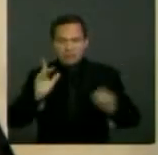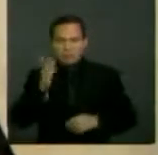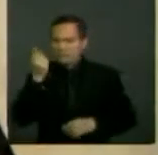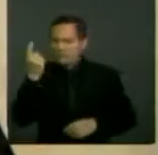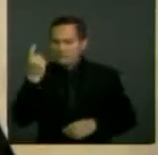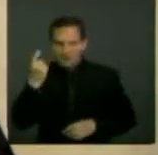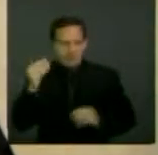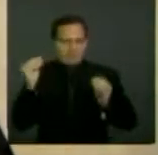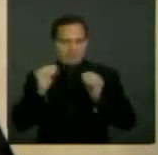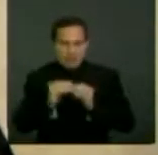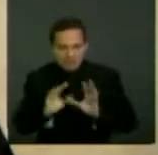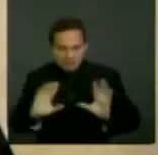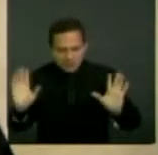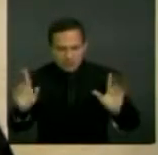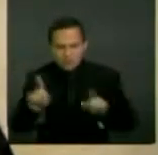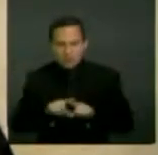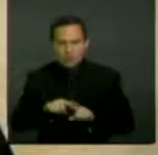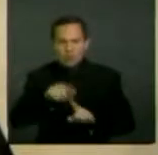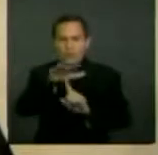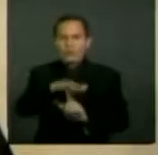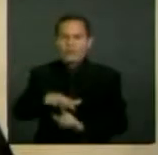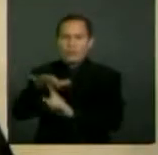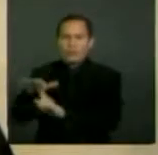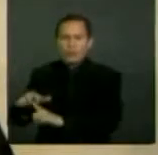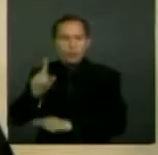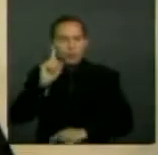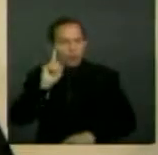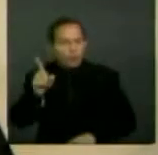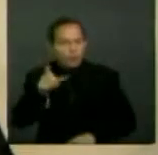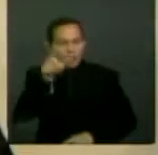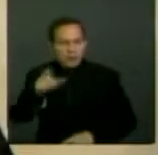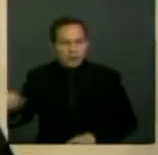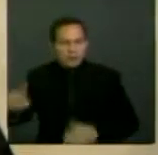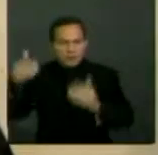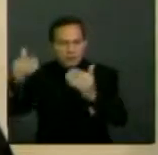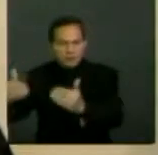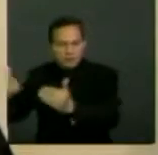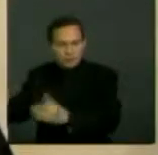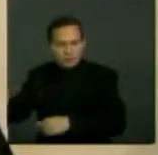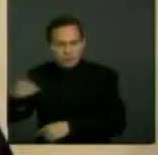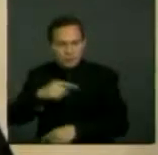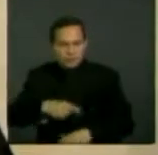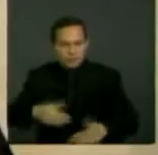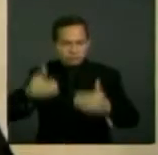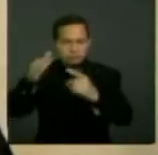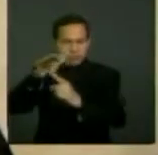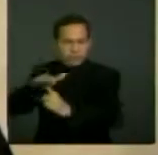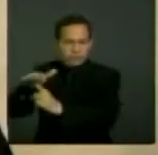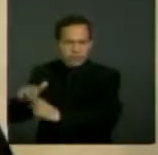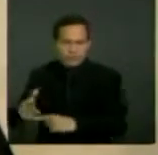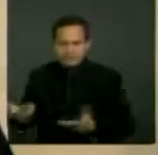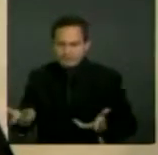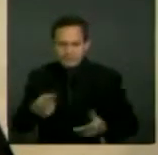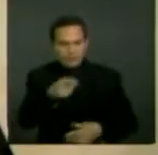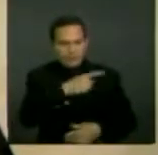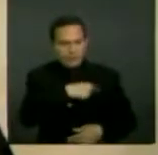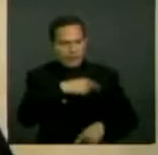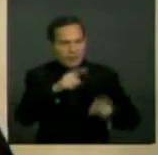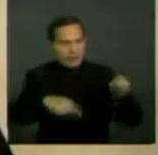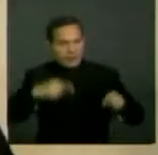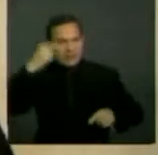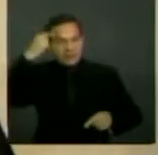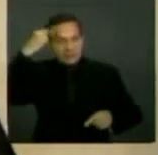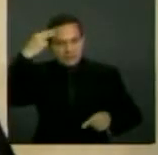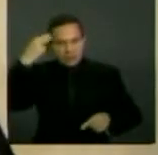carácter estructural de la discriminación por motivos de discapacidad se construye sobre la conceptualización que de ésta ha prevalecido a lo largo de la